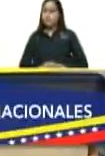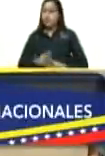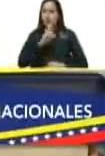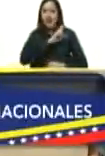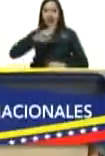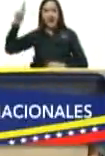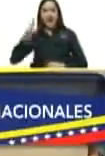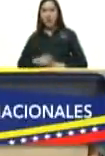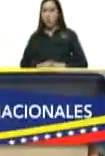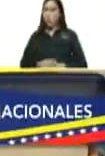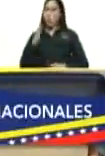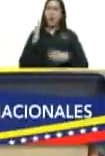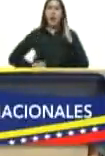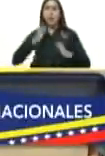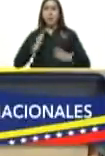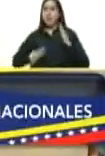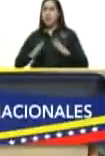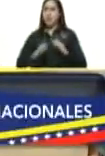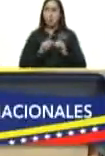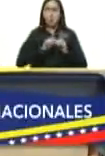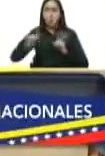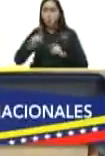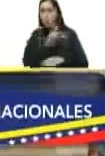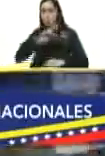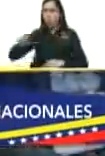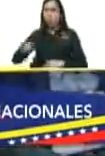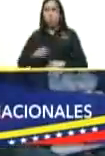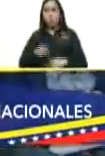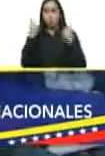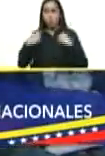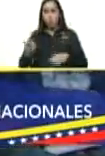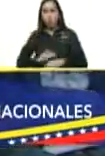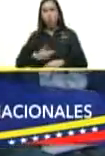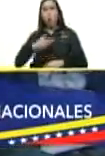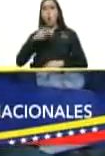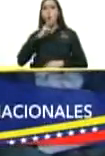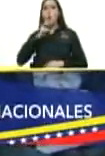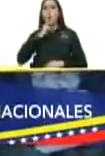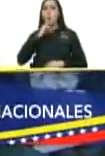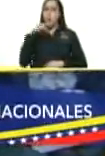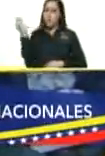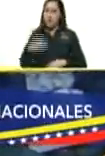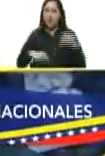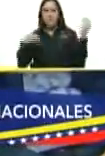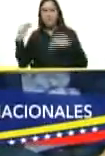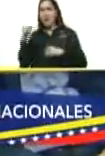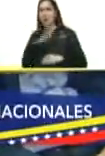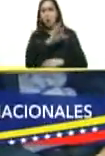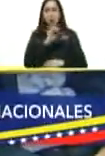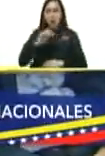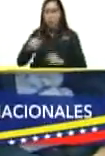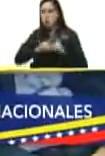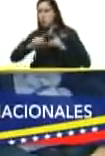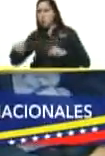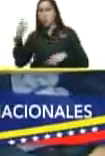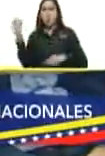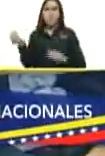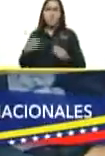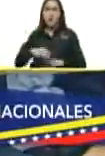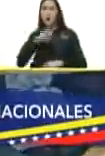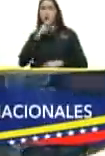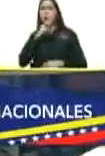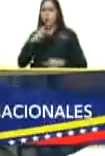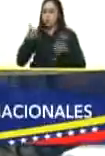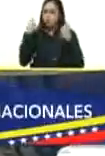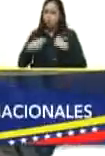100 metros oro venezuela 200 metros oro venezuela 400 metros oro venezuela